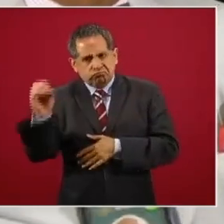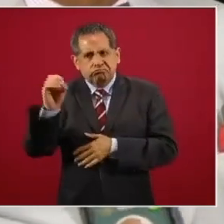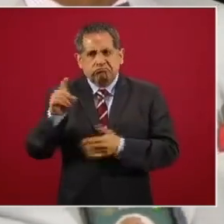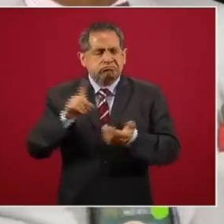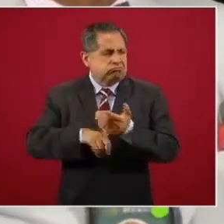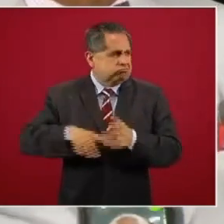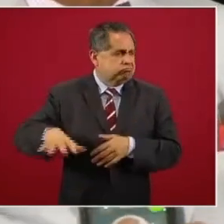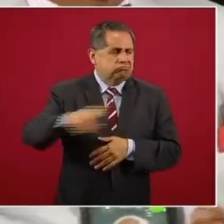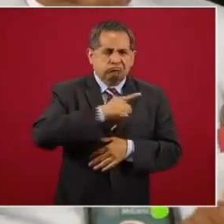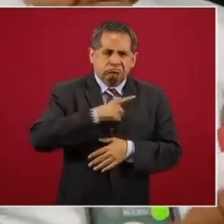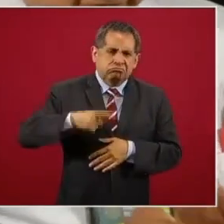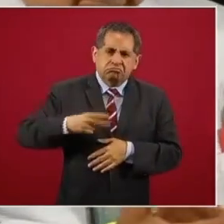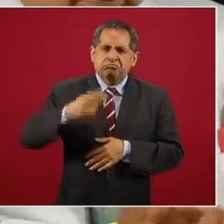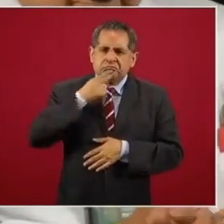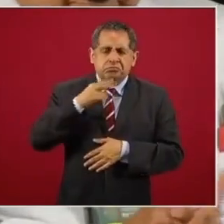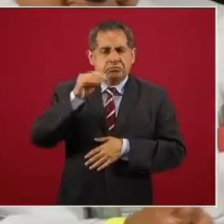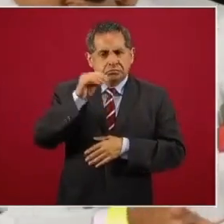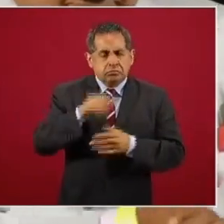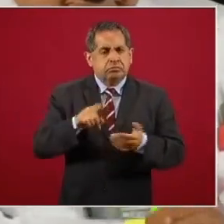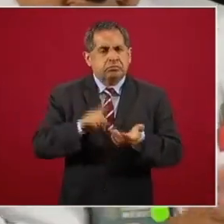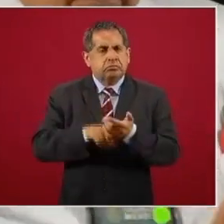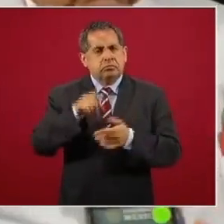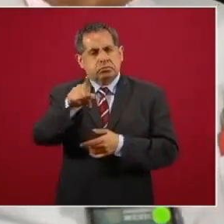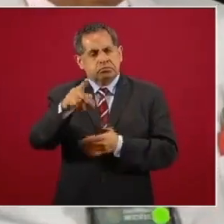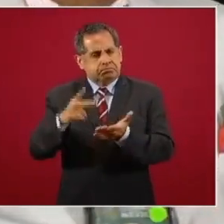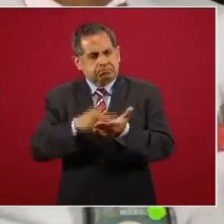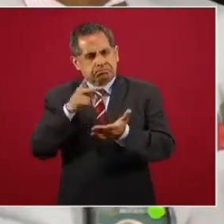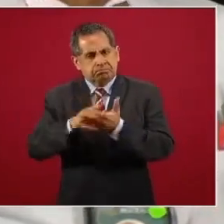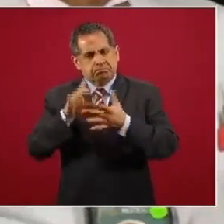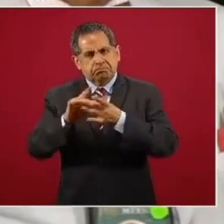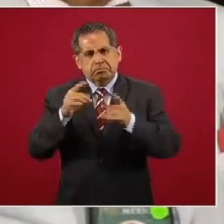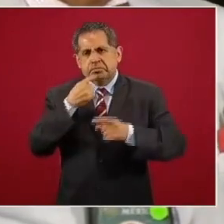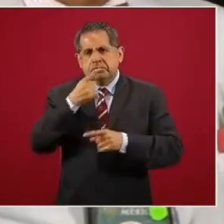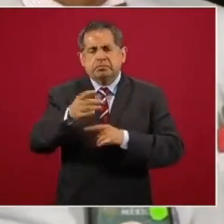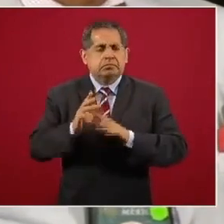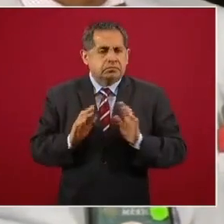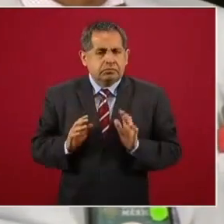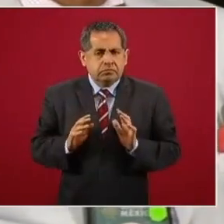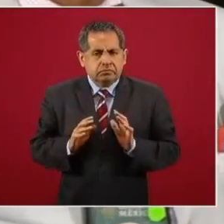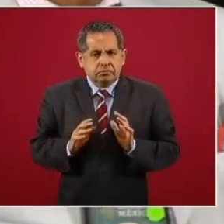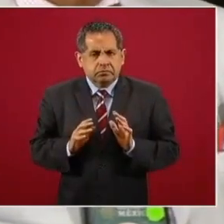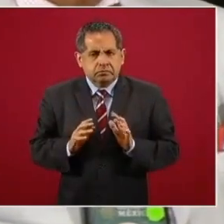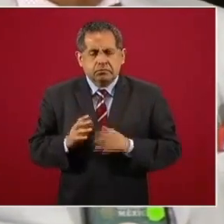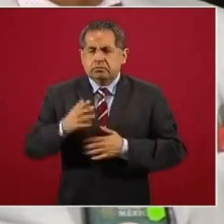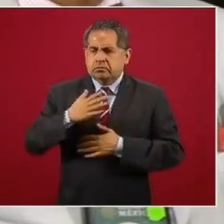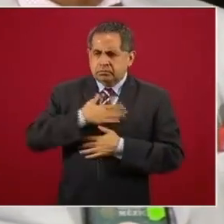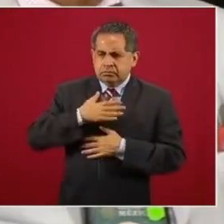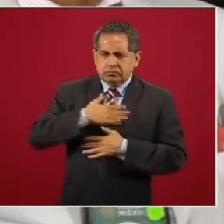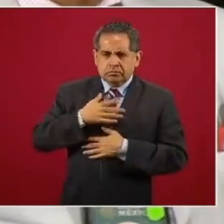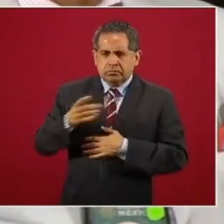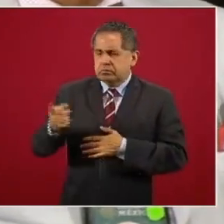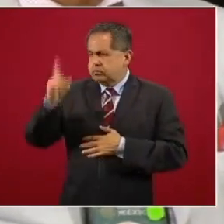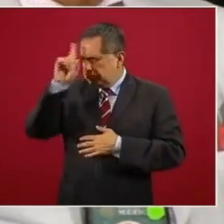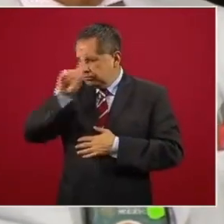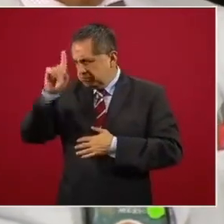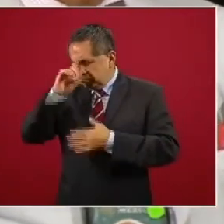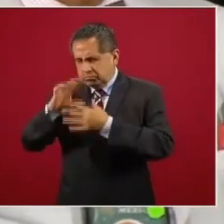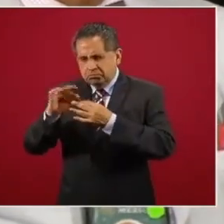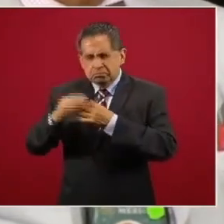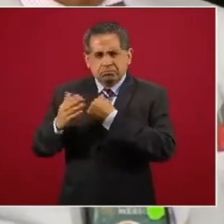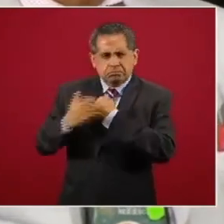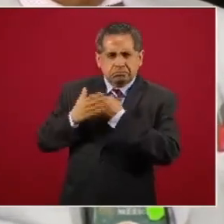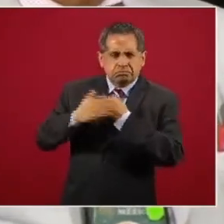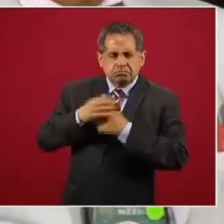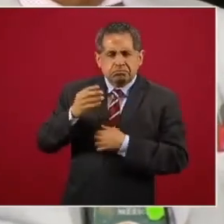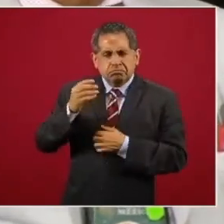Y en este sentido, pues usted ha sido muy reiterativo en el decir que se basa precisamente en estas recomendaciones, en estas